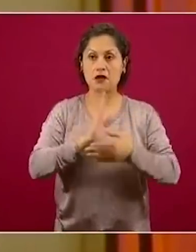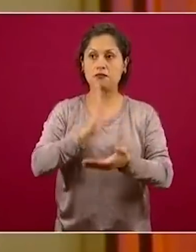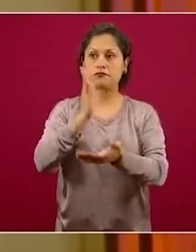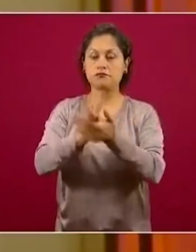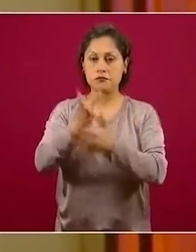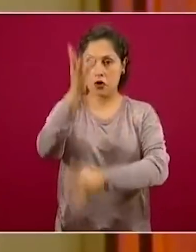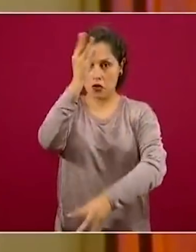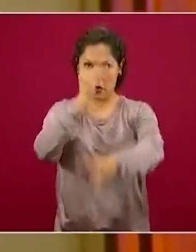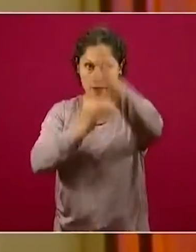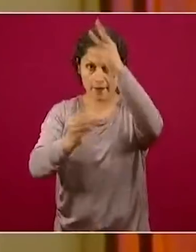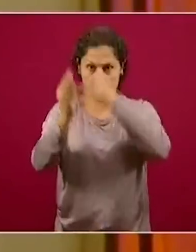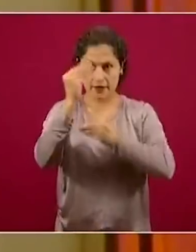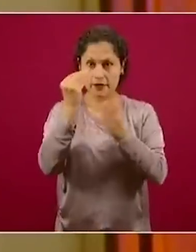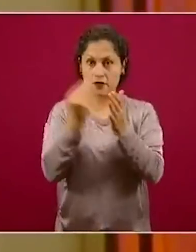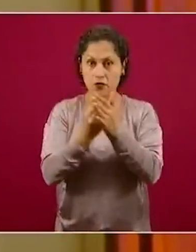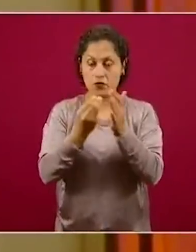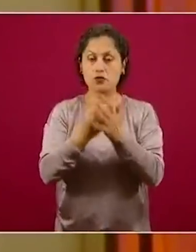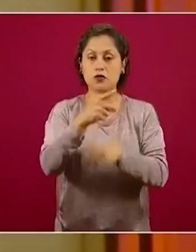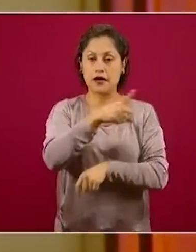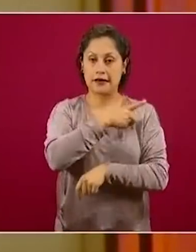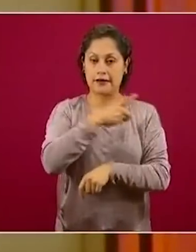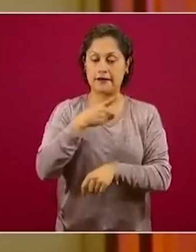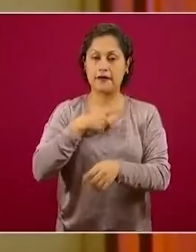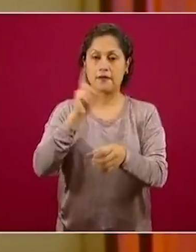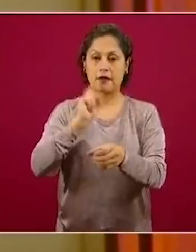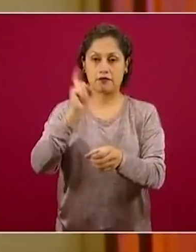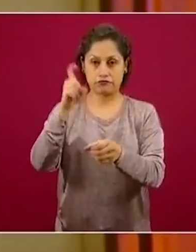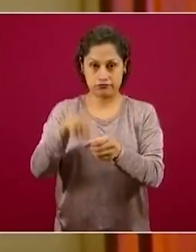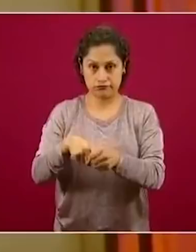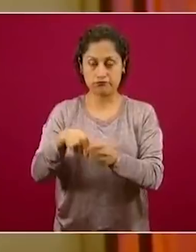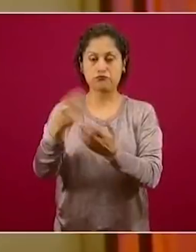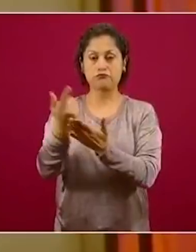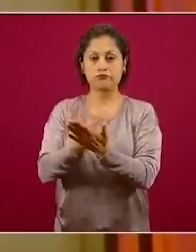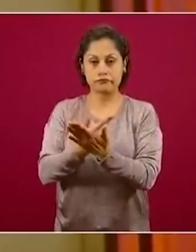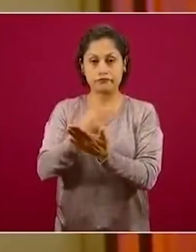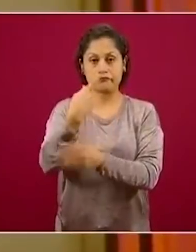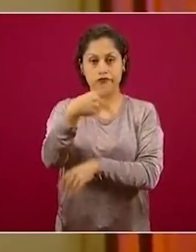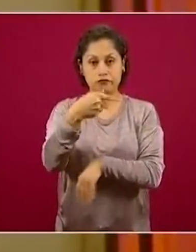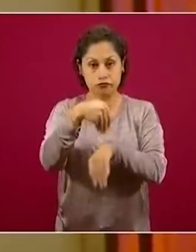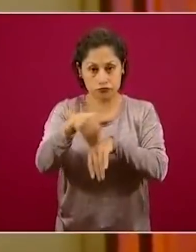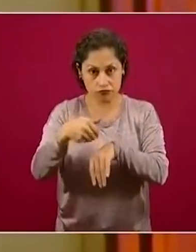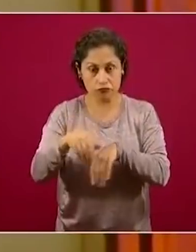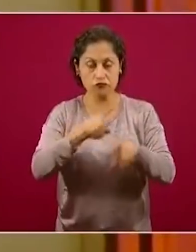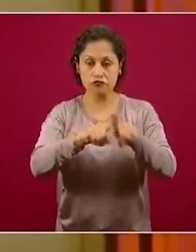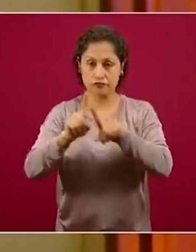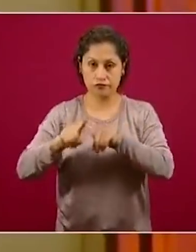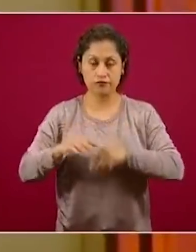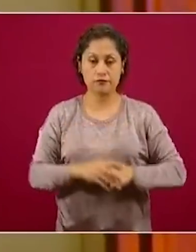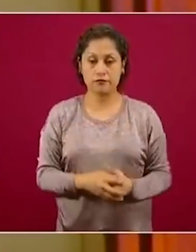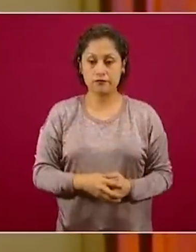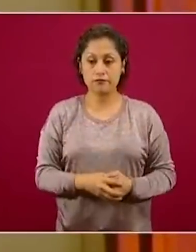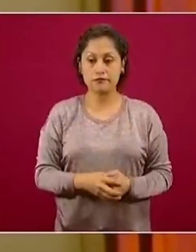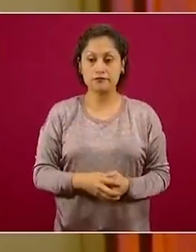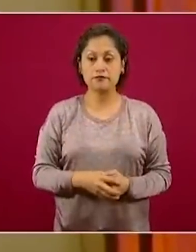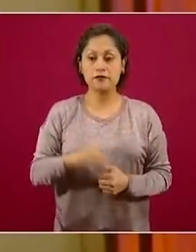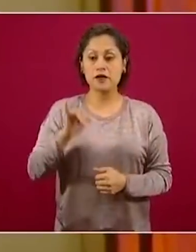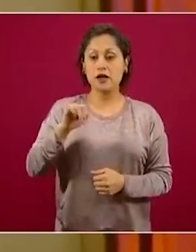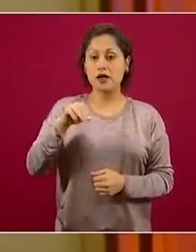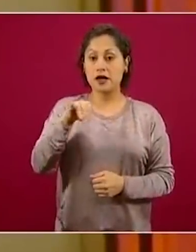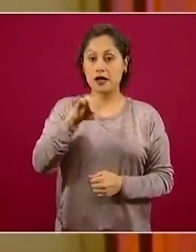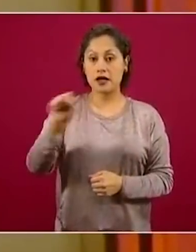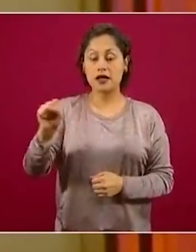matrícula, tienen que poner el número de la guardería y sabemos cómo va a avanzar. La decisión del IMSS será